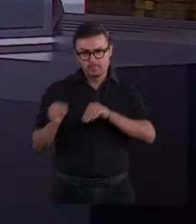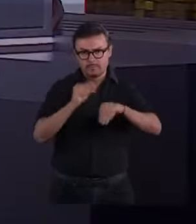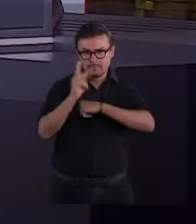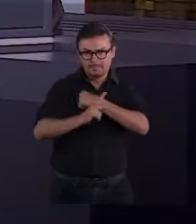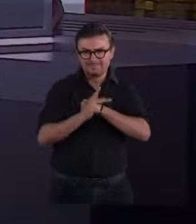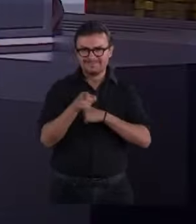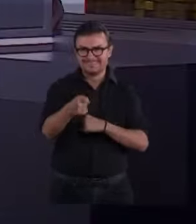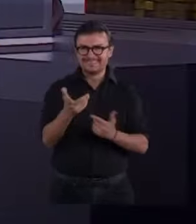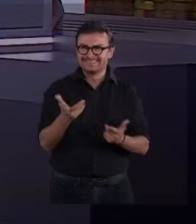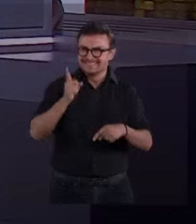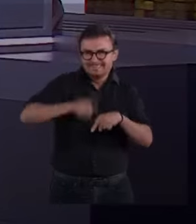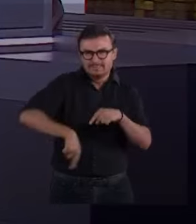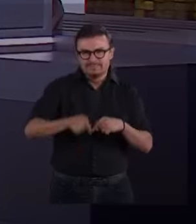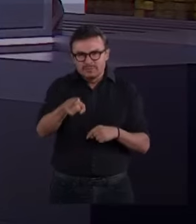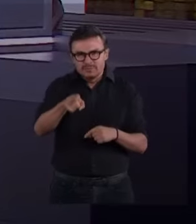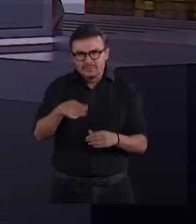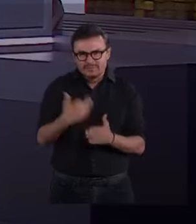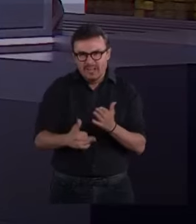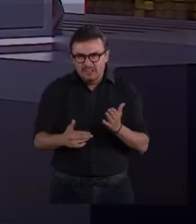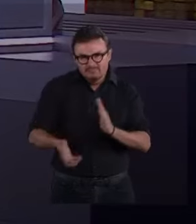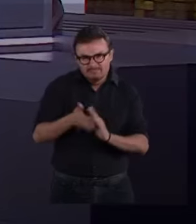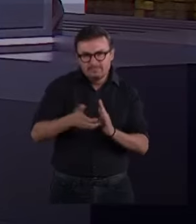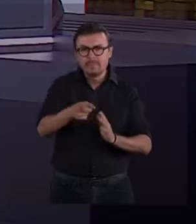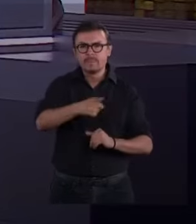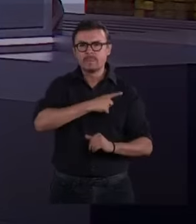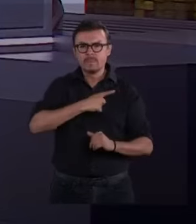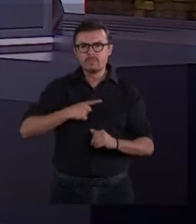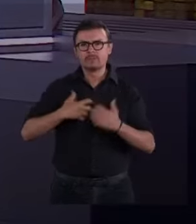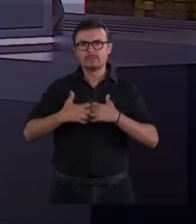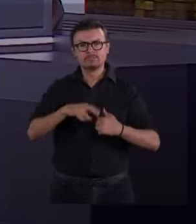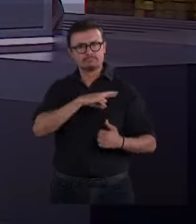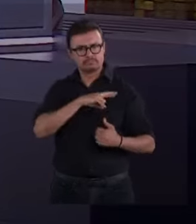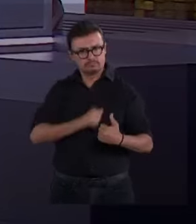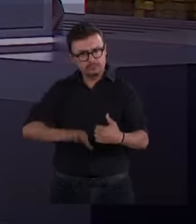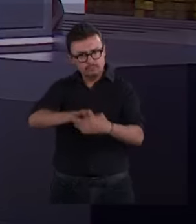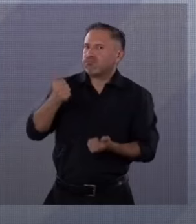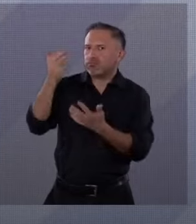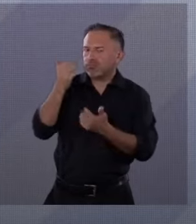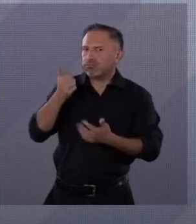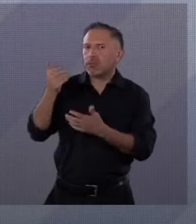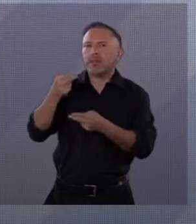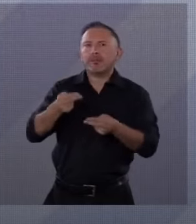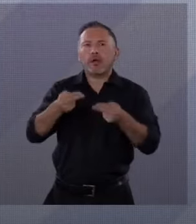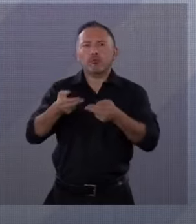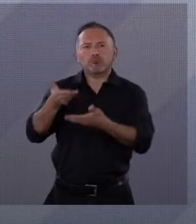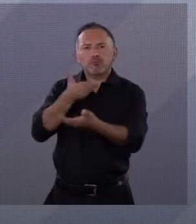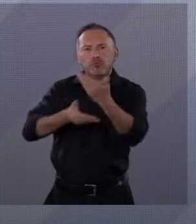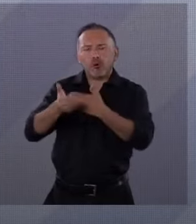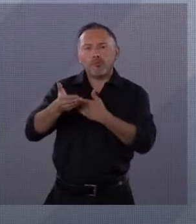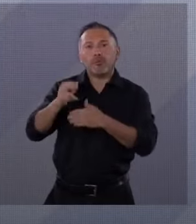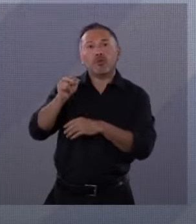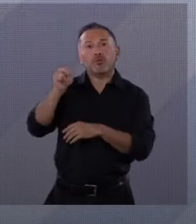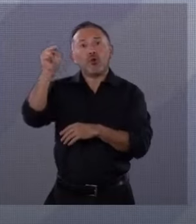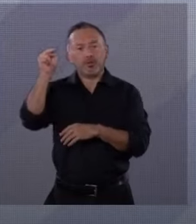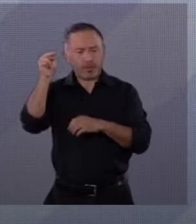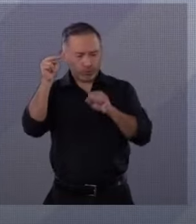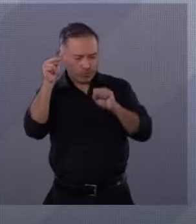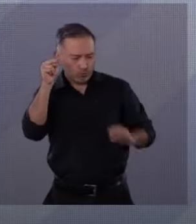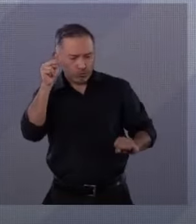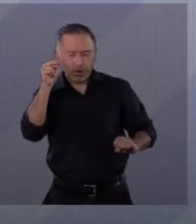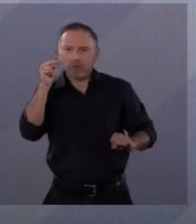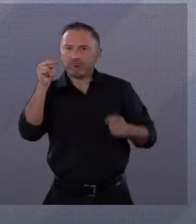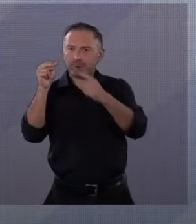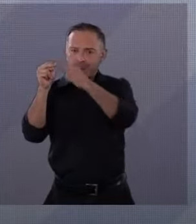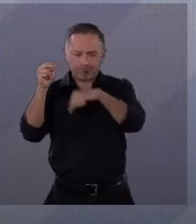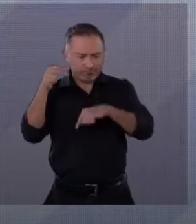infraestructura, hay que aliarse con el sector privado. También se requiere seguridad. Tenemos una posición geográfica